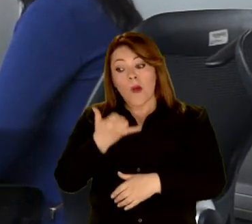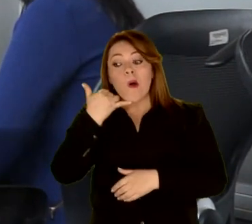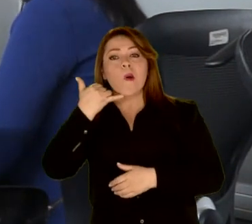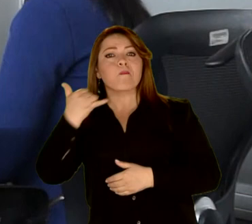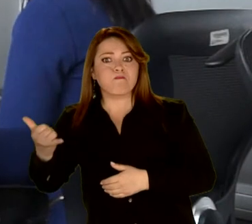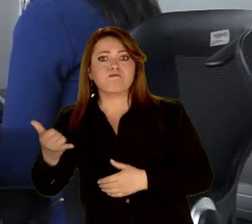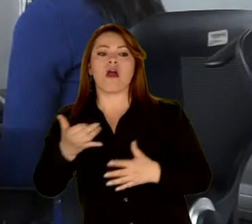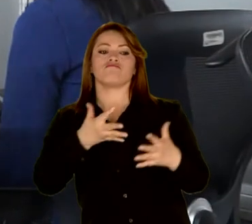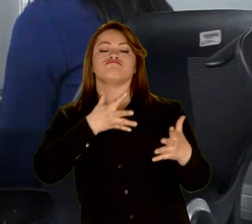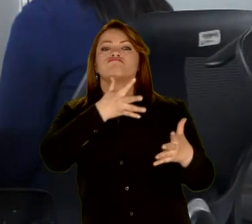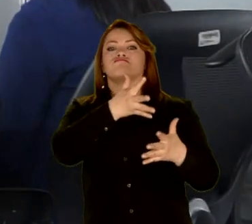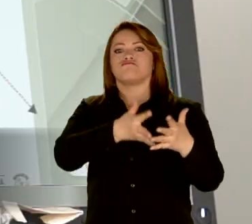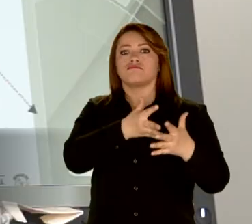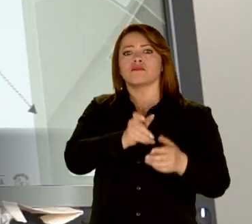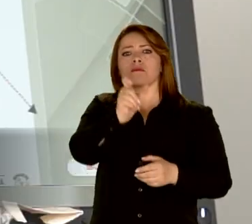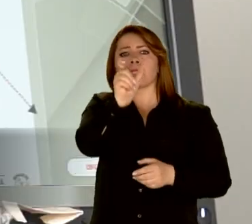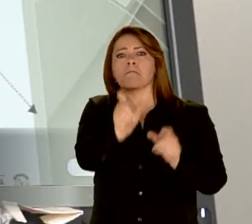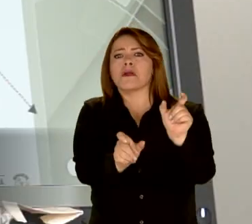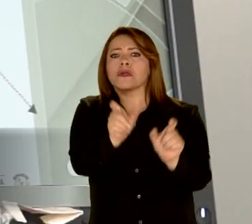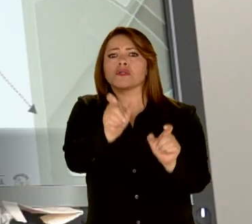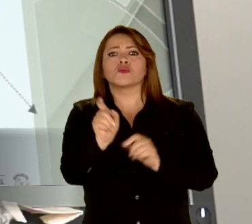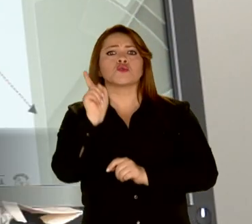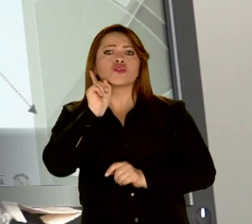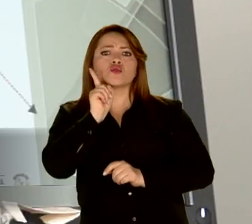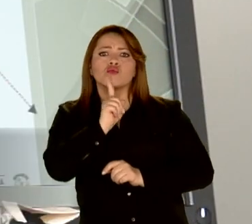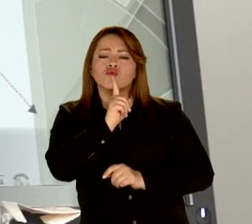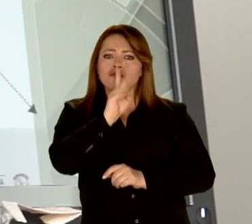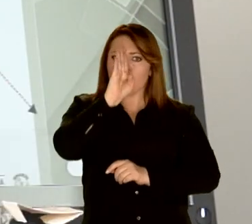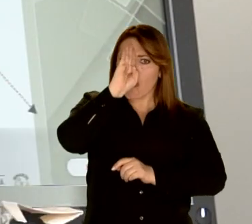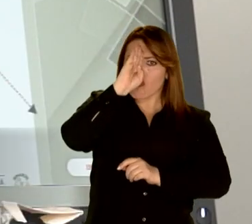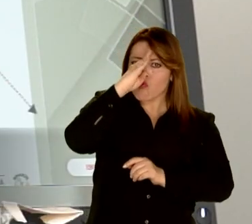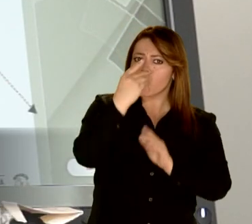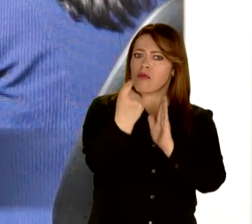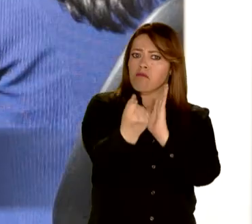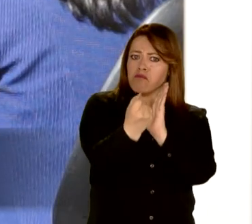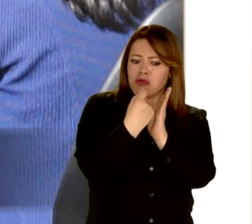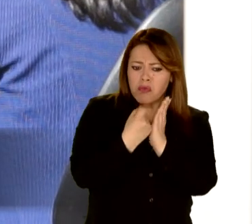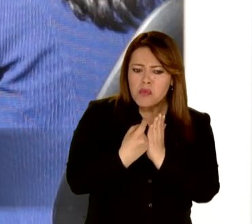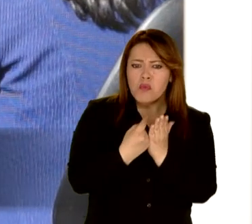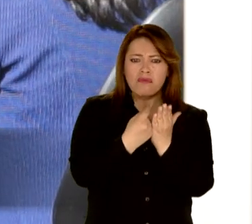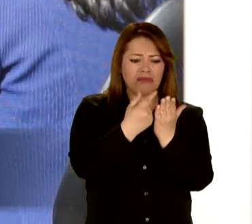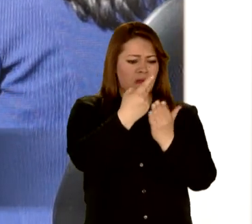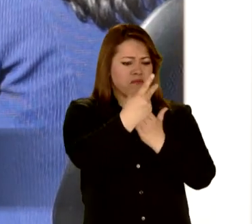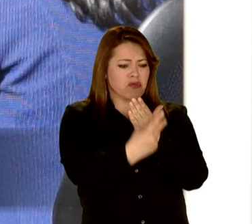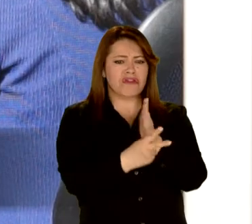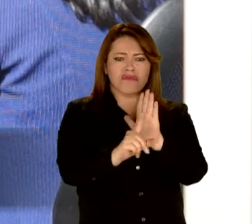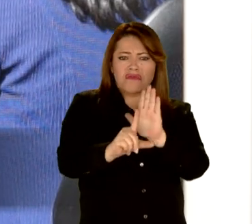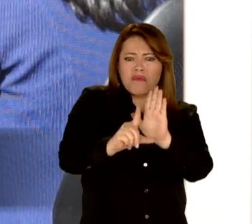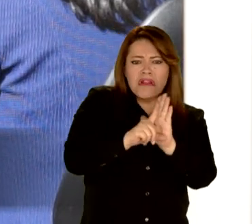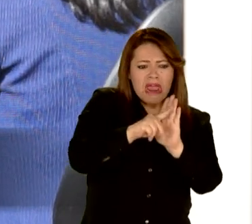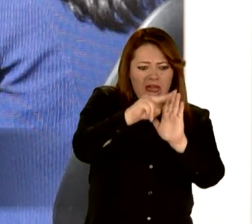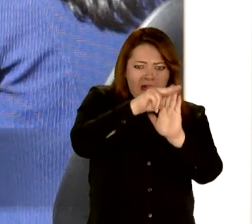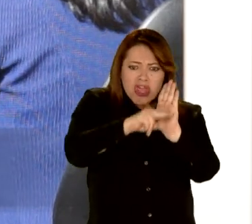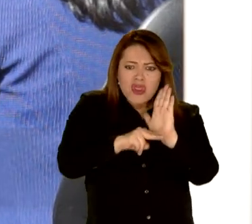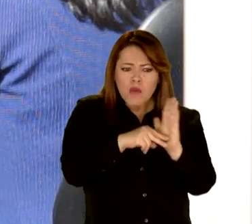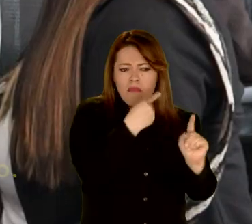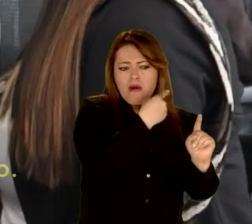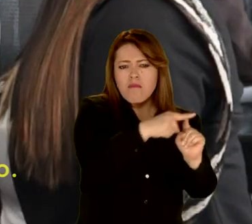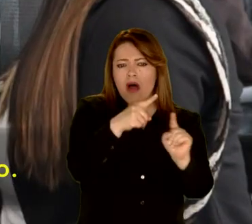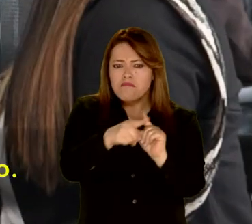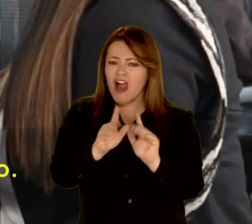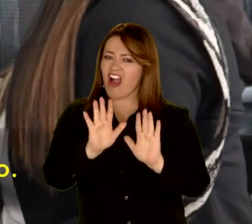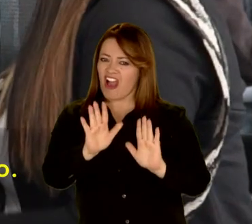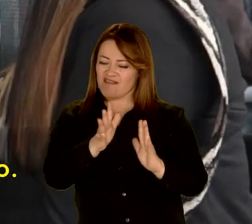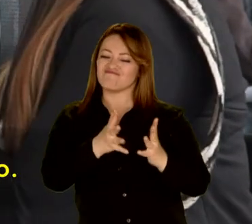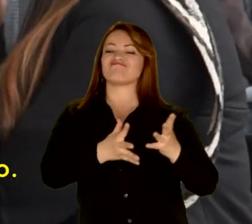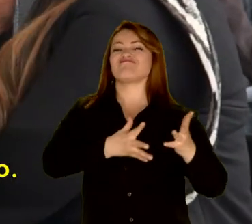El Congreso de la República cuenta con el Servicio de Interpretación en Línea CIEL para las personas sordas interesadas en consultar sobre los proyectos